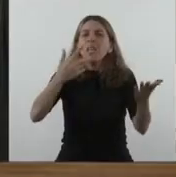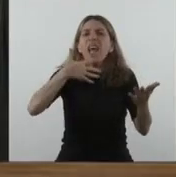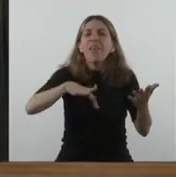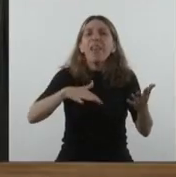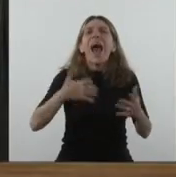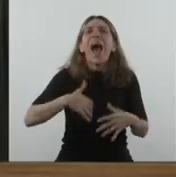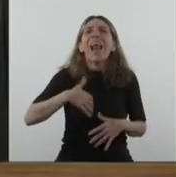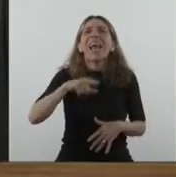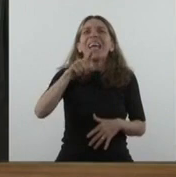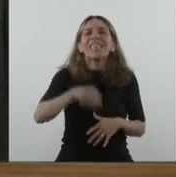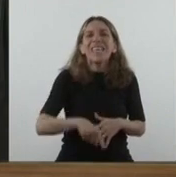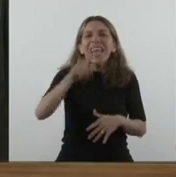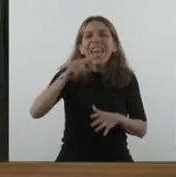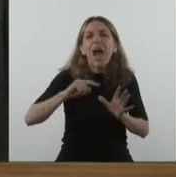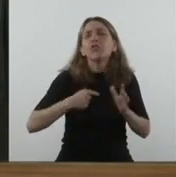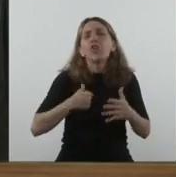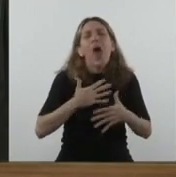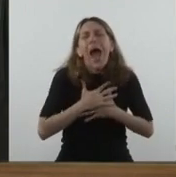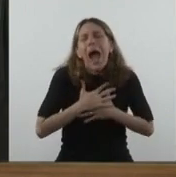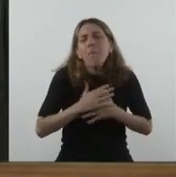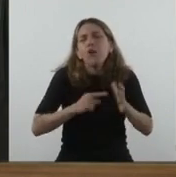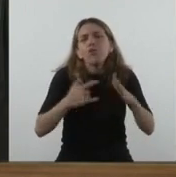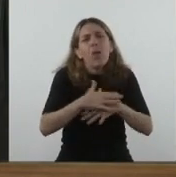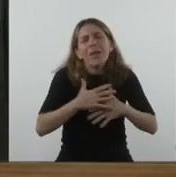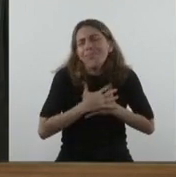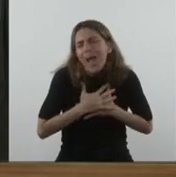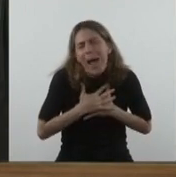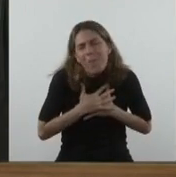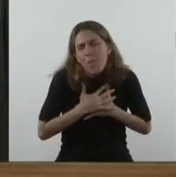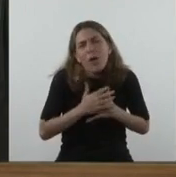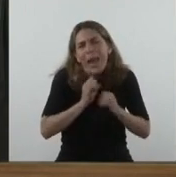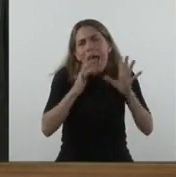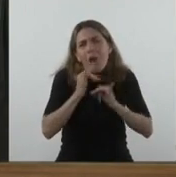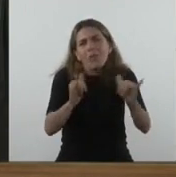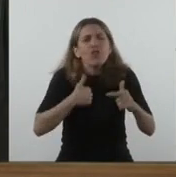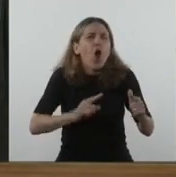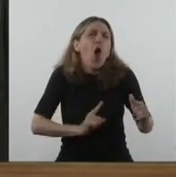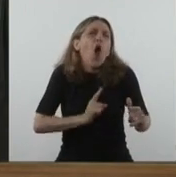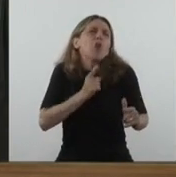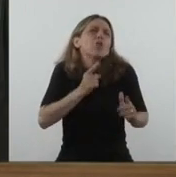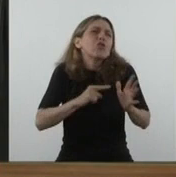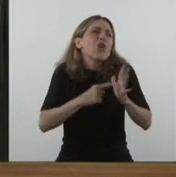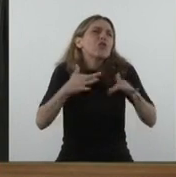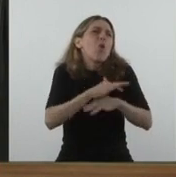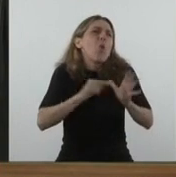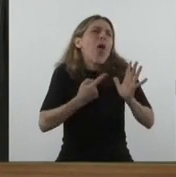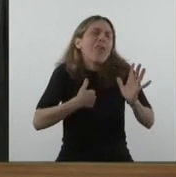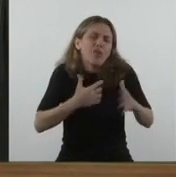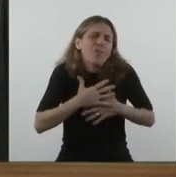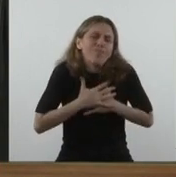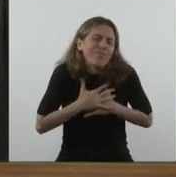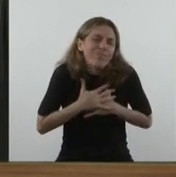centro donde yo nací yo amo a mi ciudad y quiero aclararlo, la amo profundamente, estoy orgulloso de mi ciudad, la quiero entrañablemente,